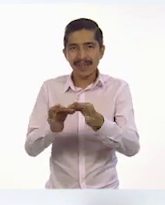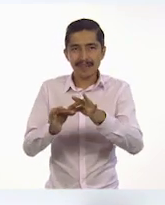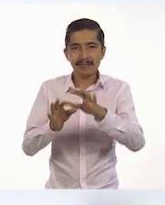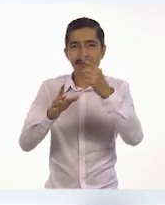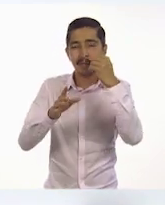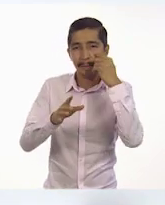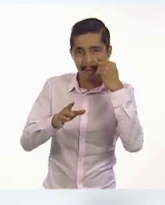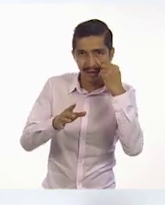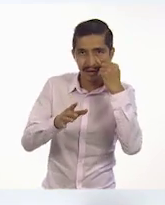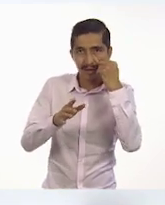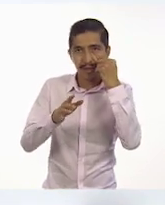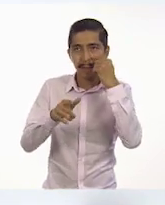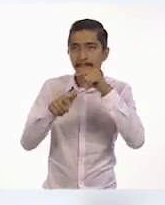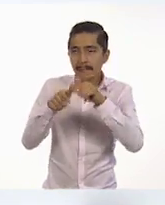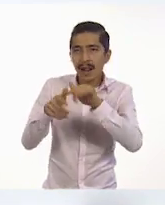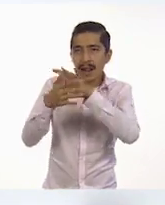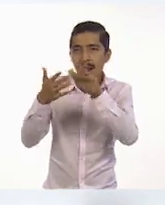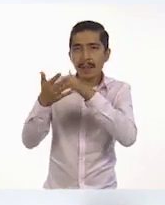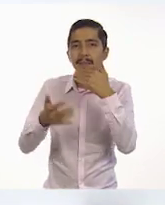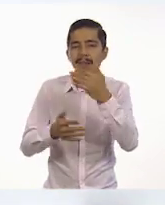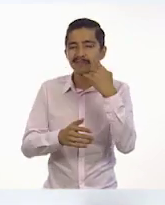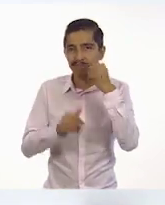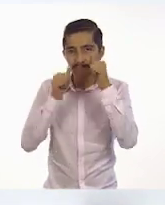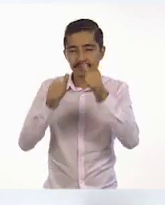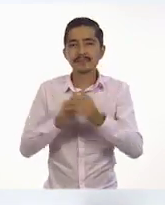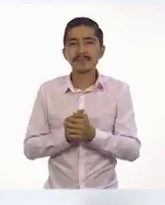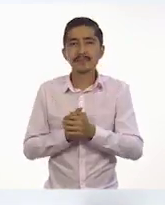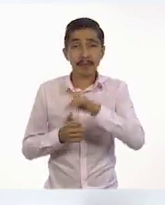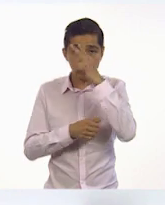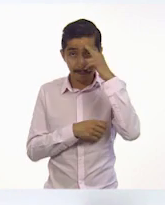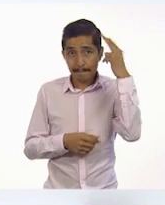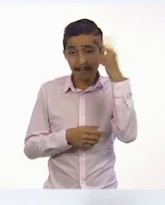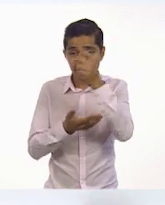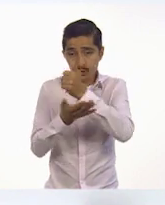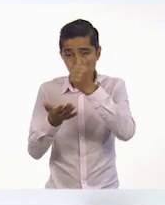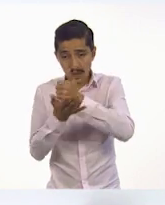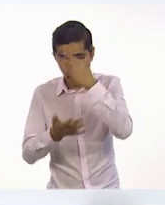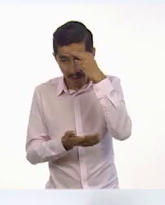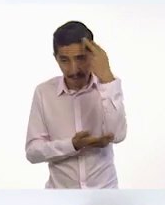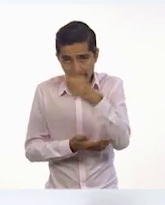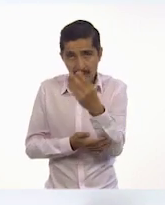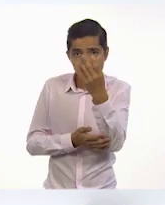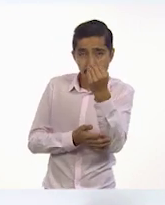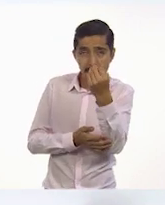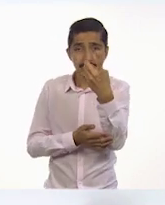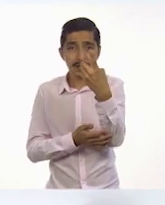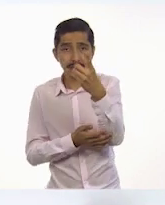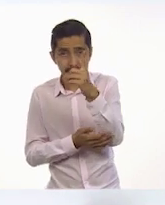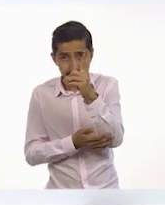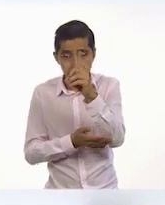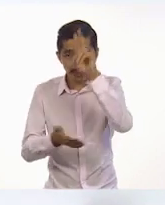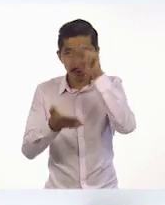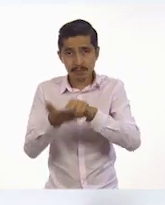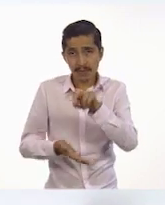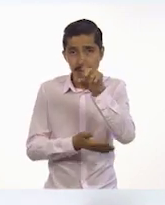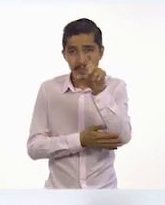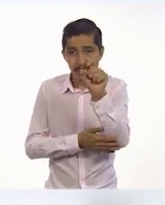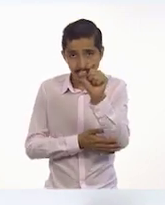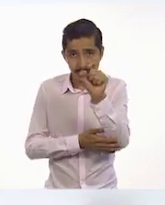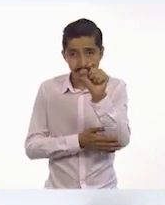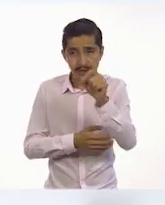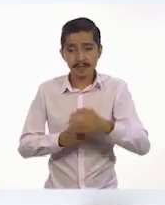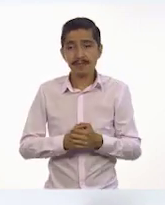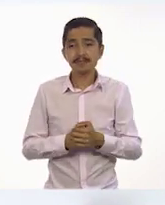Prevenidas, prevenidos, pongan atención. México, Ciudad de México, 9 de diciembre, 2020.